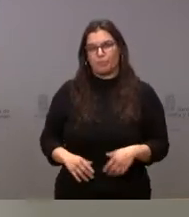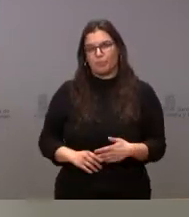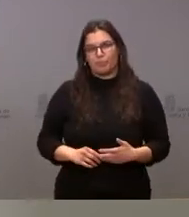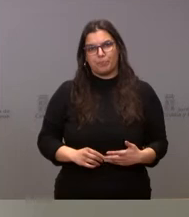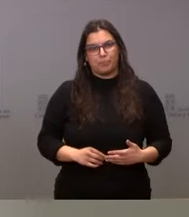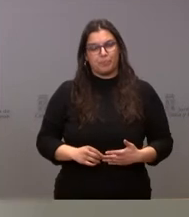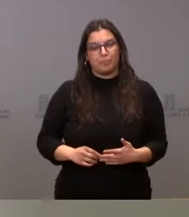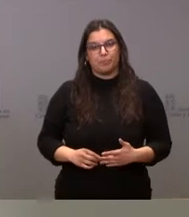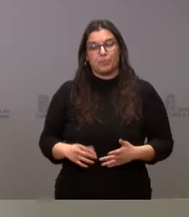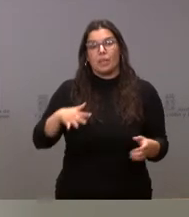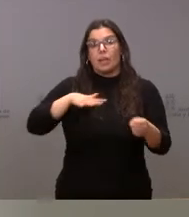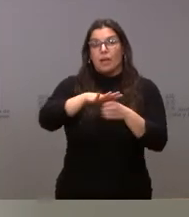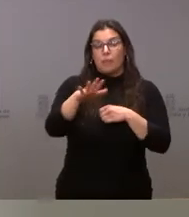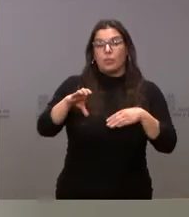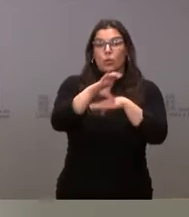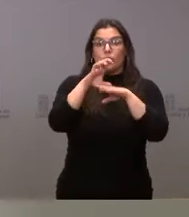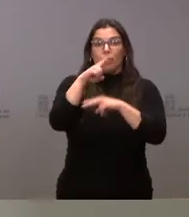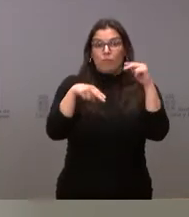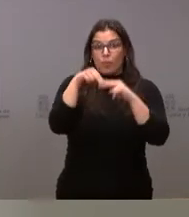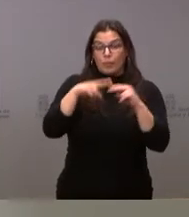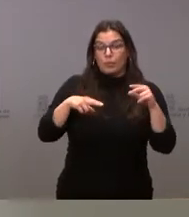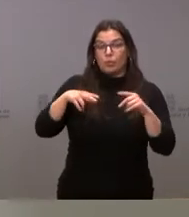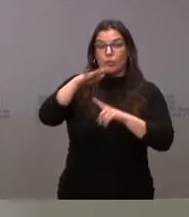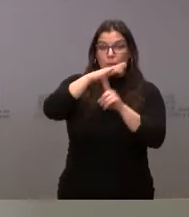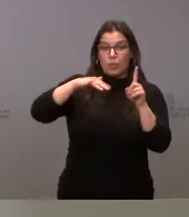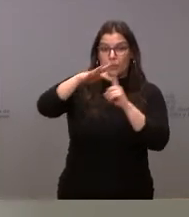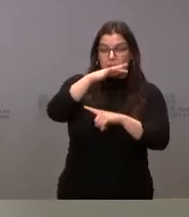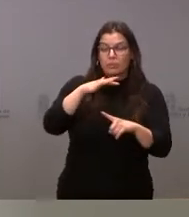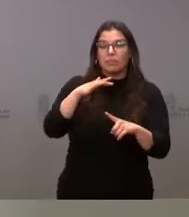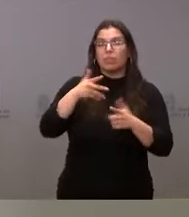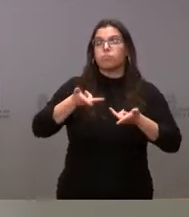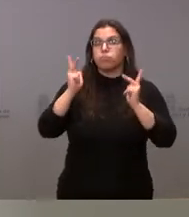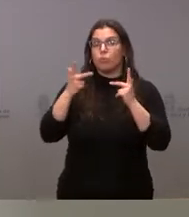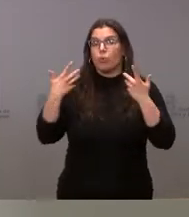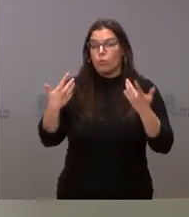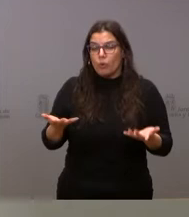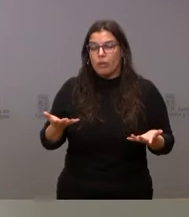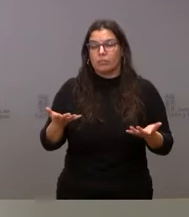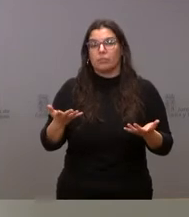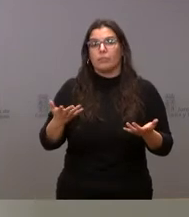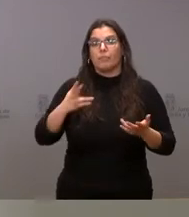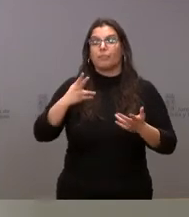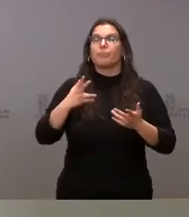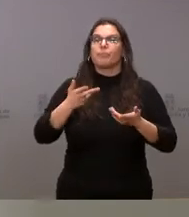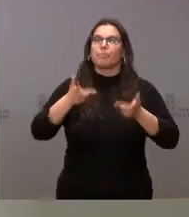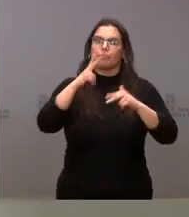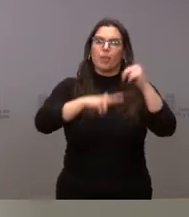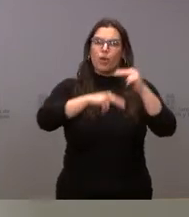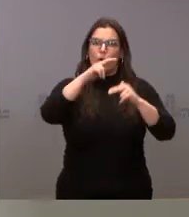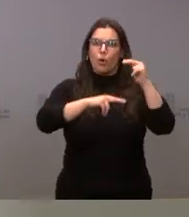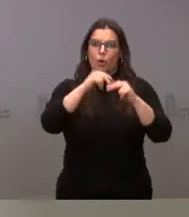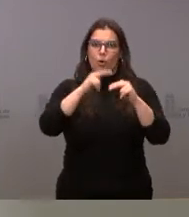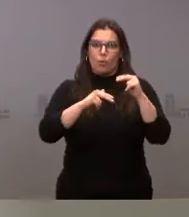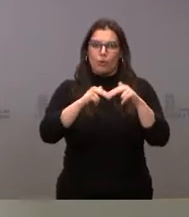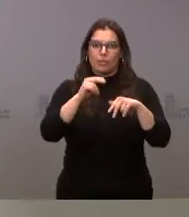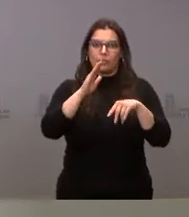En el ámbito de la Consejería de Fomento y Medio Ambiente, lo que se autoriza es la acortación de las obras para transformar el club de